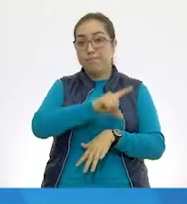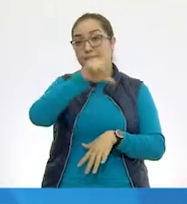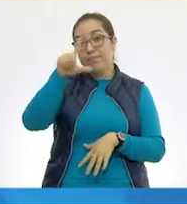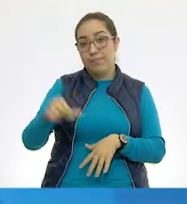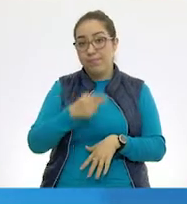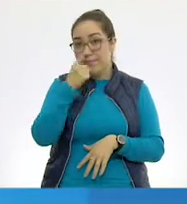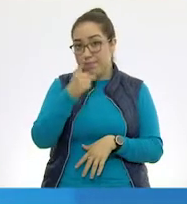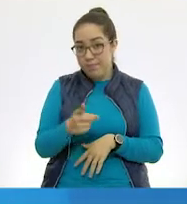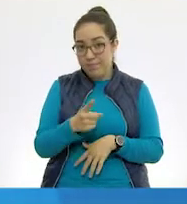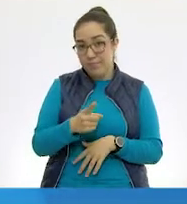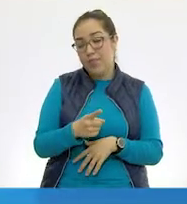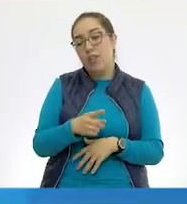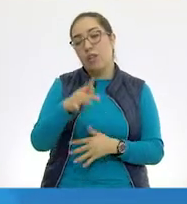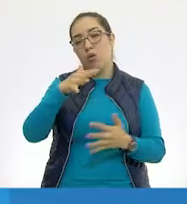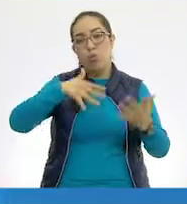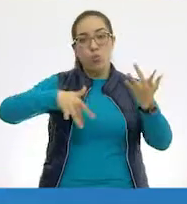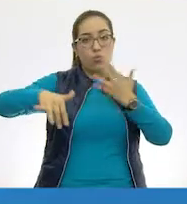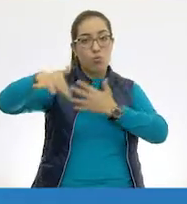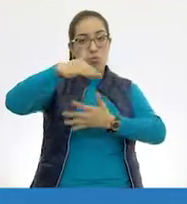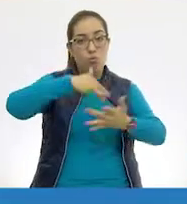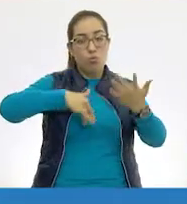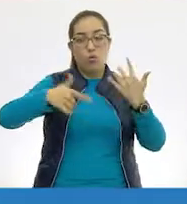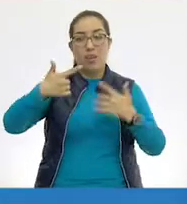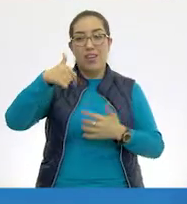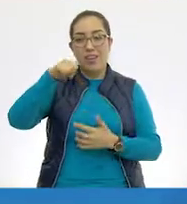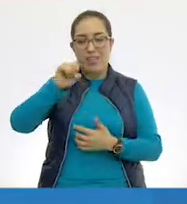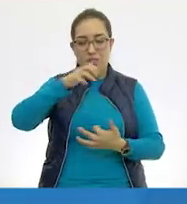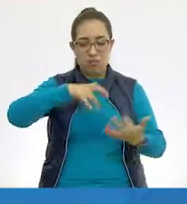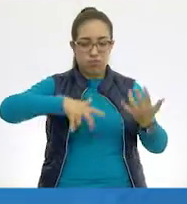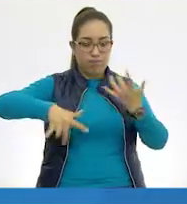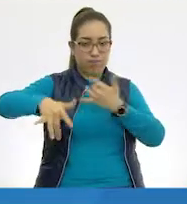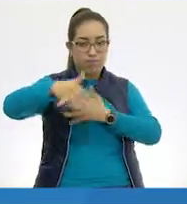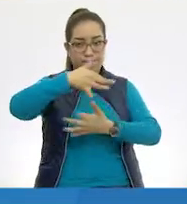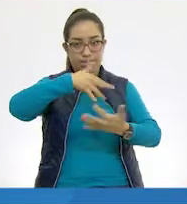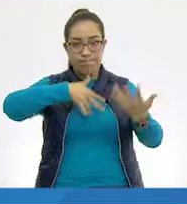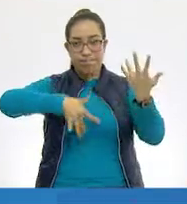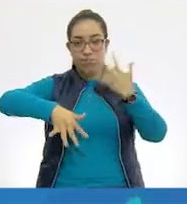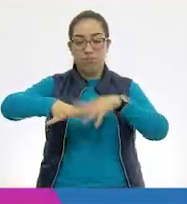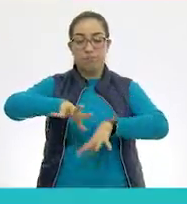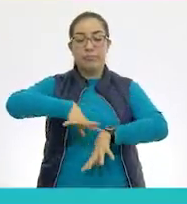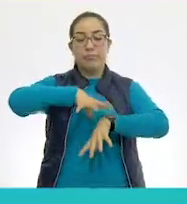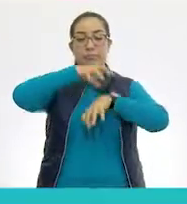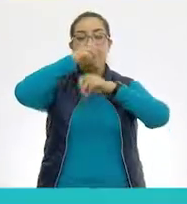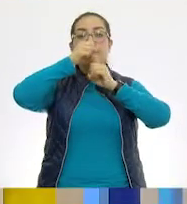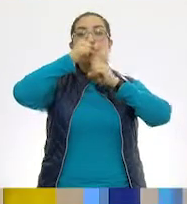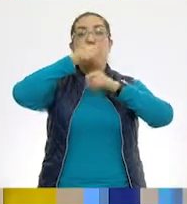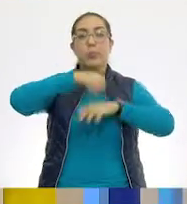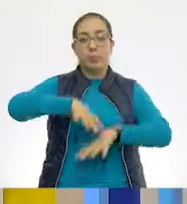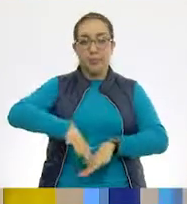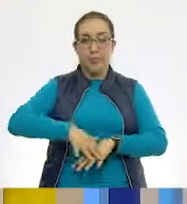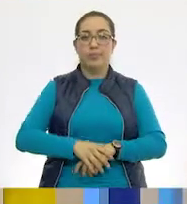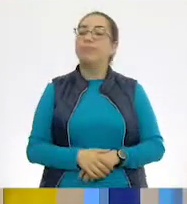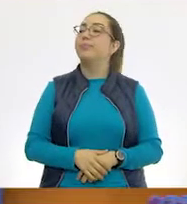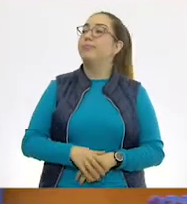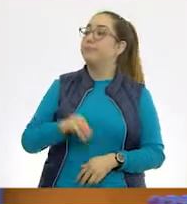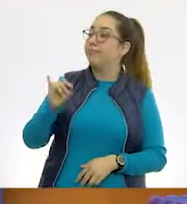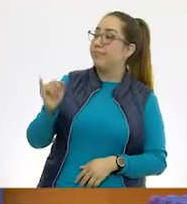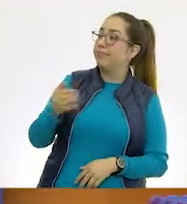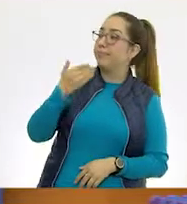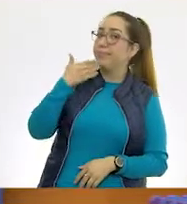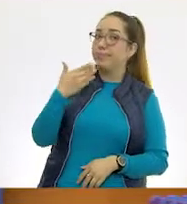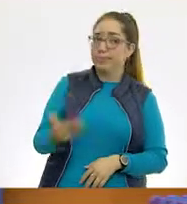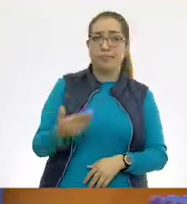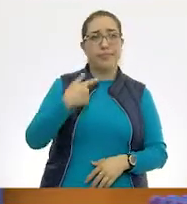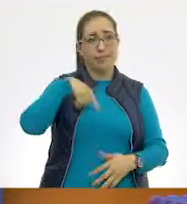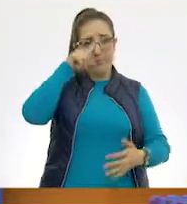puse que el intercambio de gases es la entrada de oxígeno y la salida del dióxido de carbono. Muy bien. Me parece